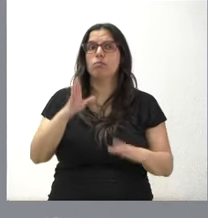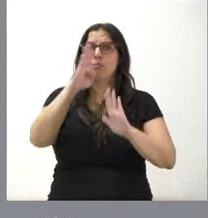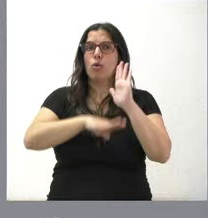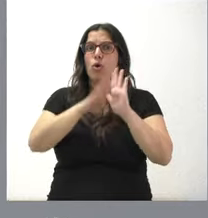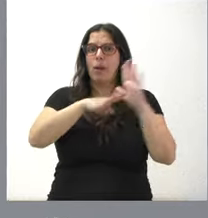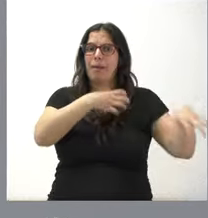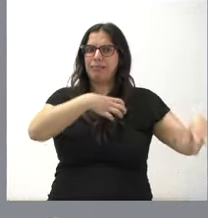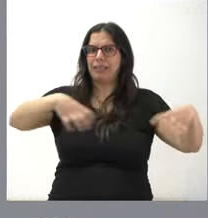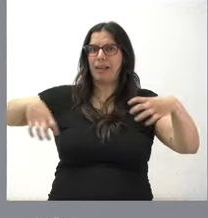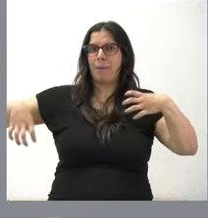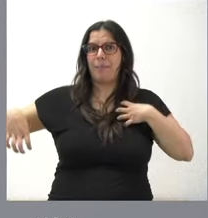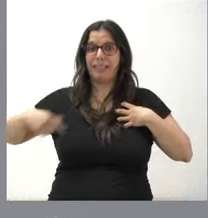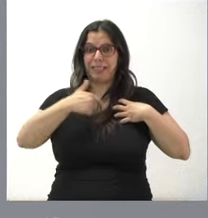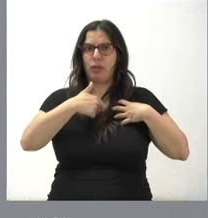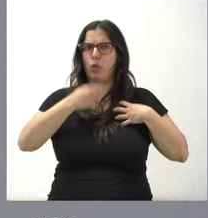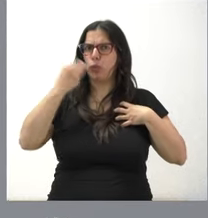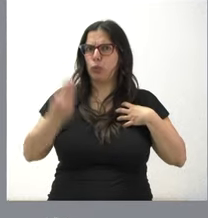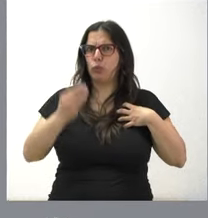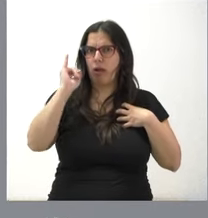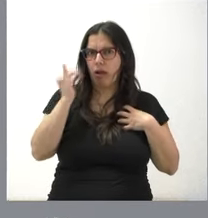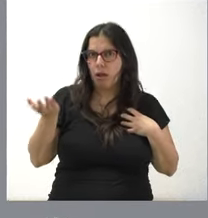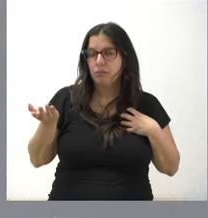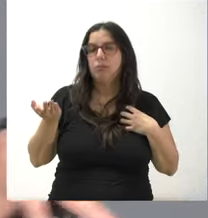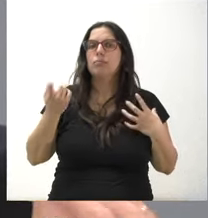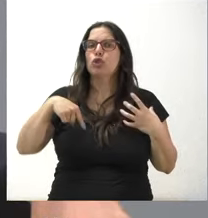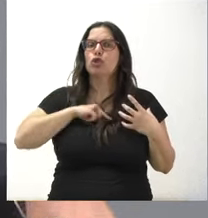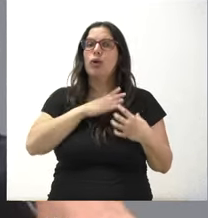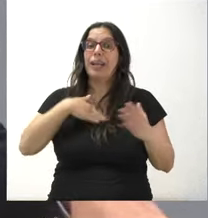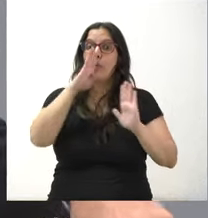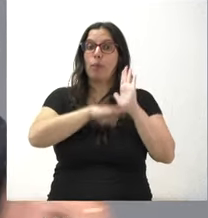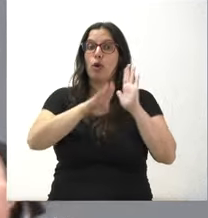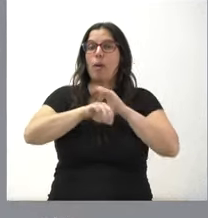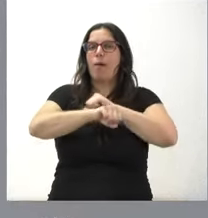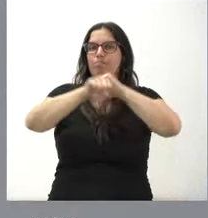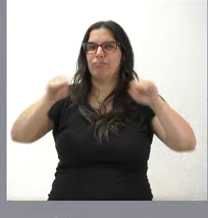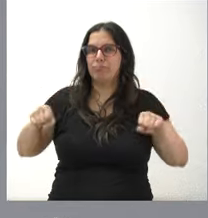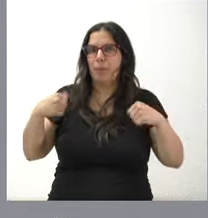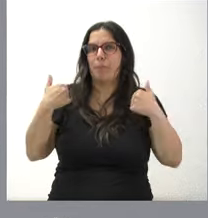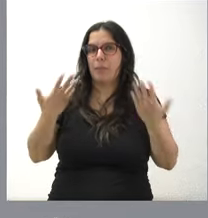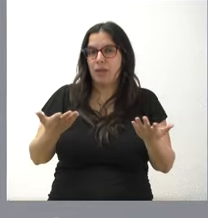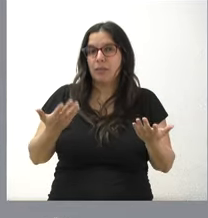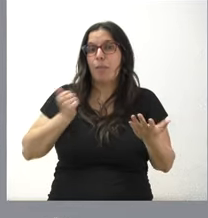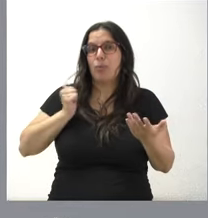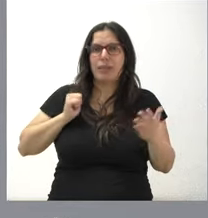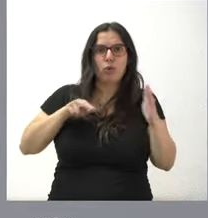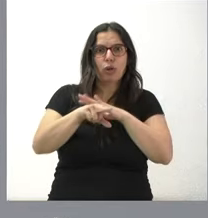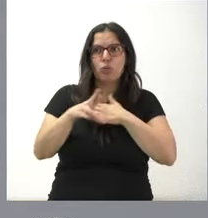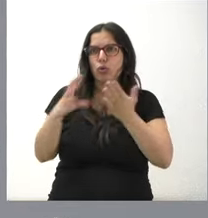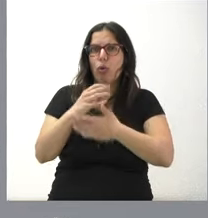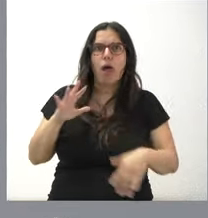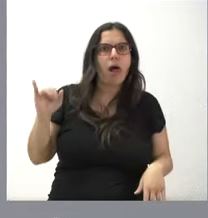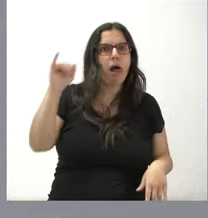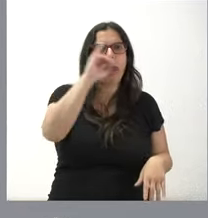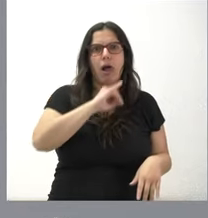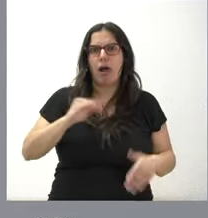de trasplante del corazón y lo que queremos es fortalecer este programa de trasplante del corazón utilizando todos los recursos disponibles en